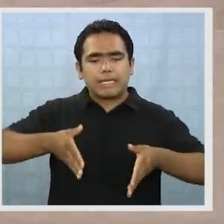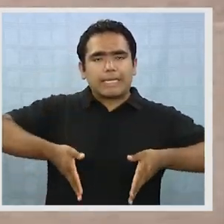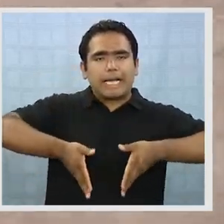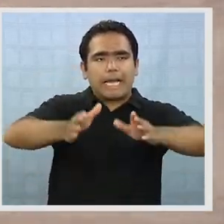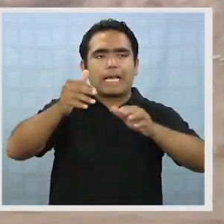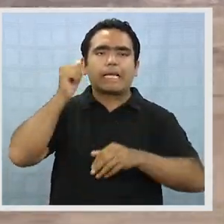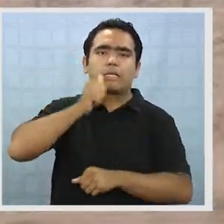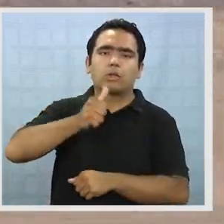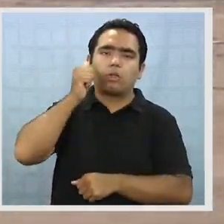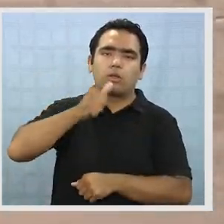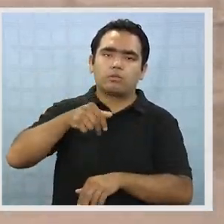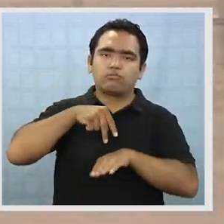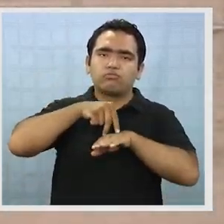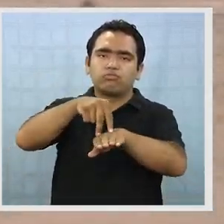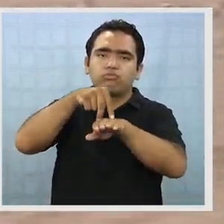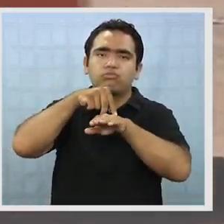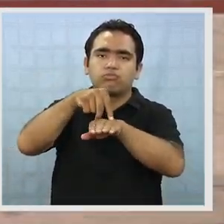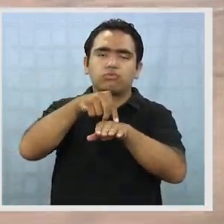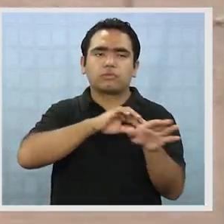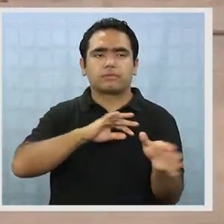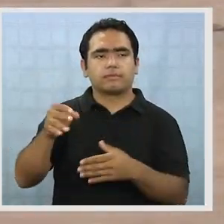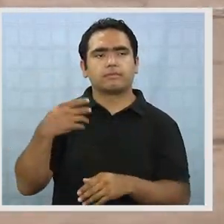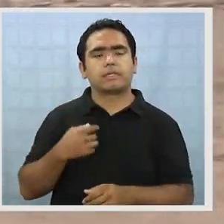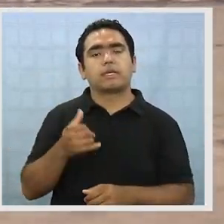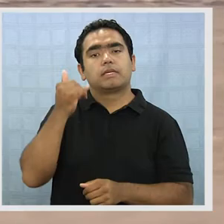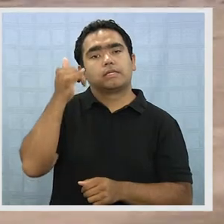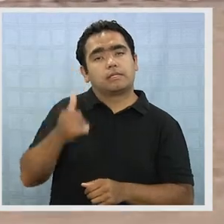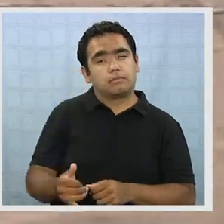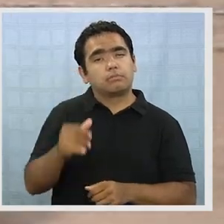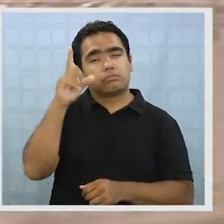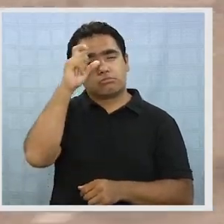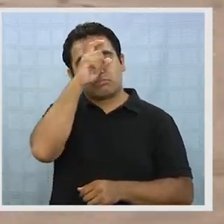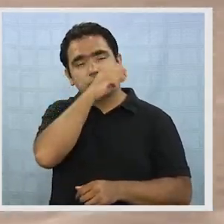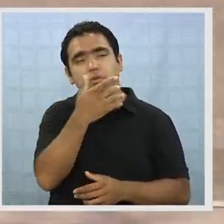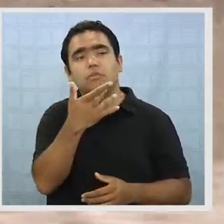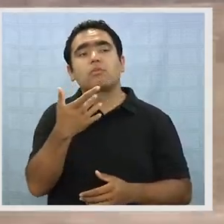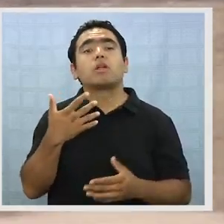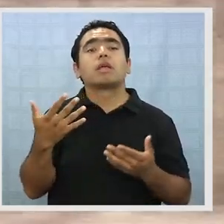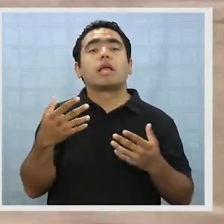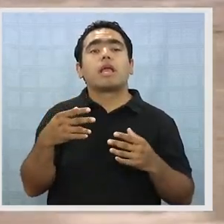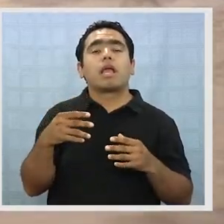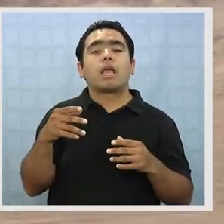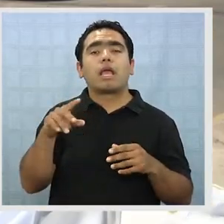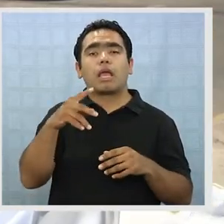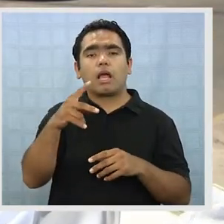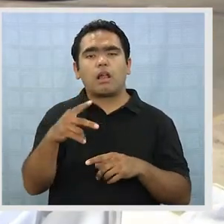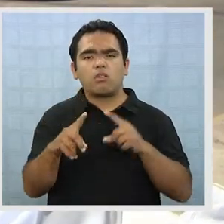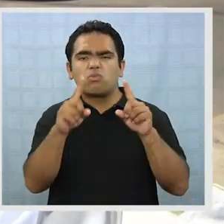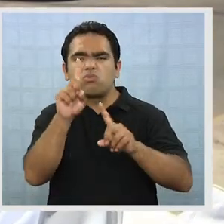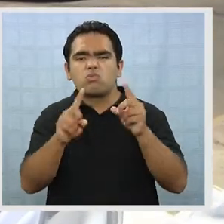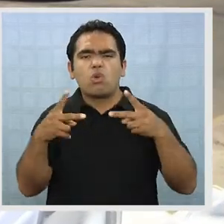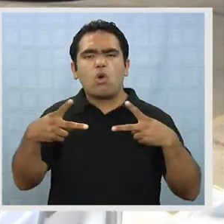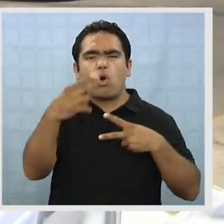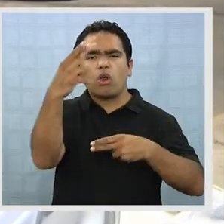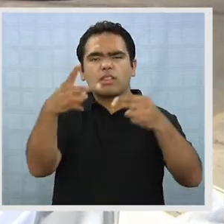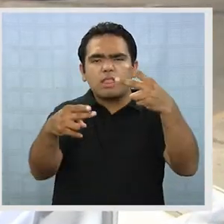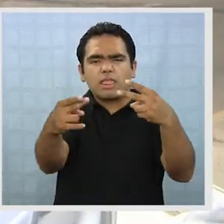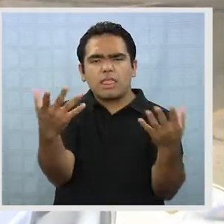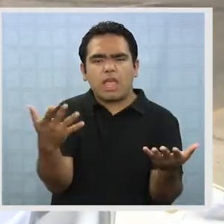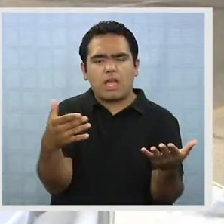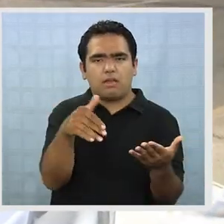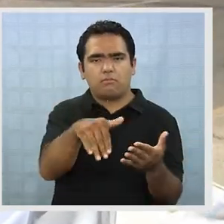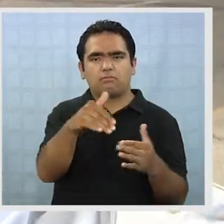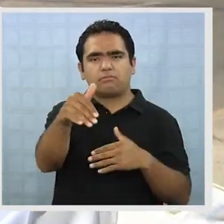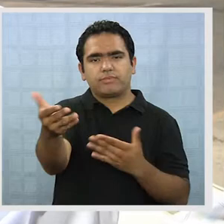estas rutas día a día. En este momento está bien complicado por el asunto de los cortes, más que nada a nosotros lo afecta los cortes que hay